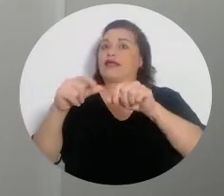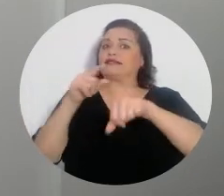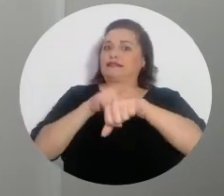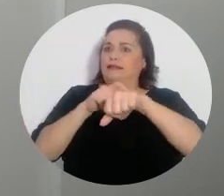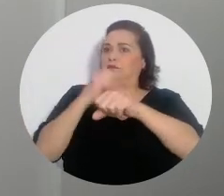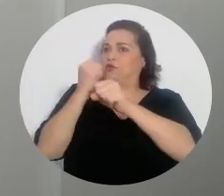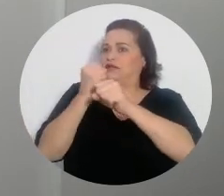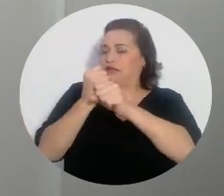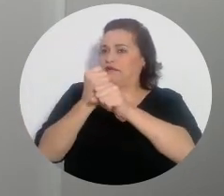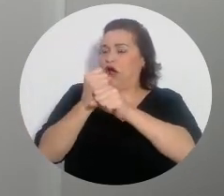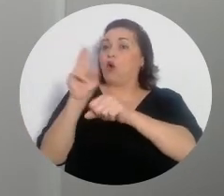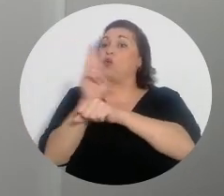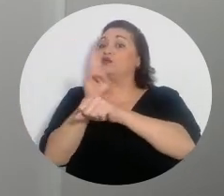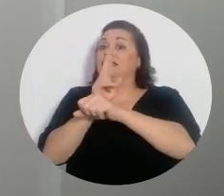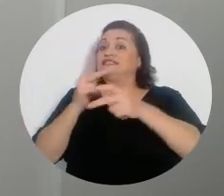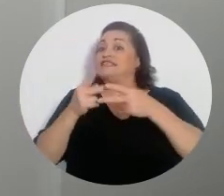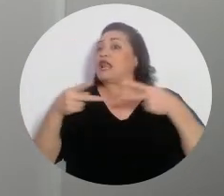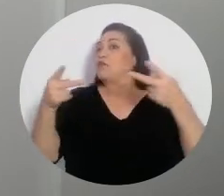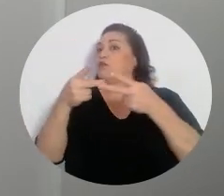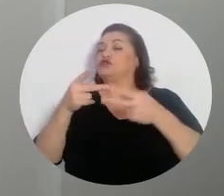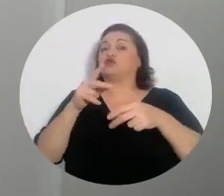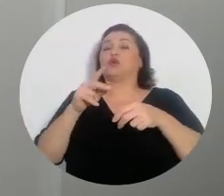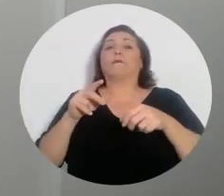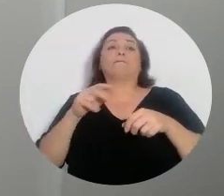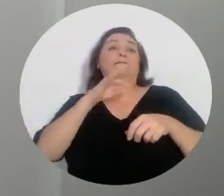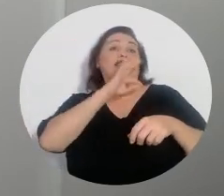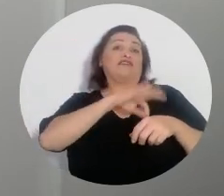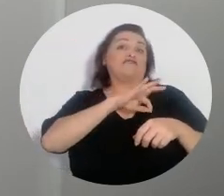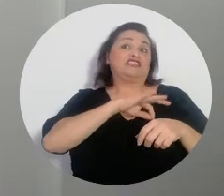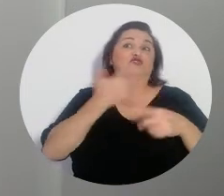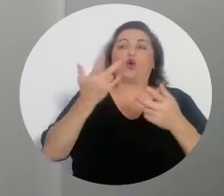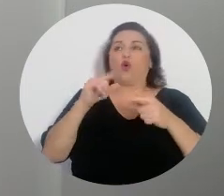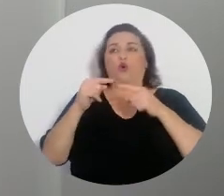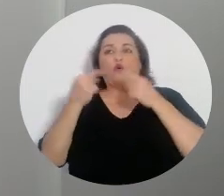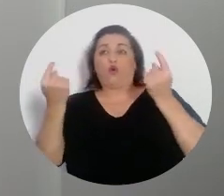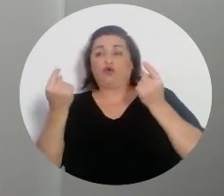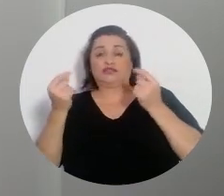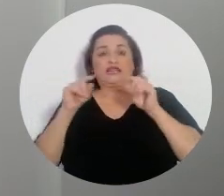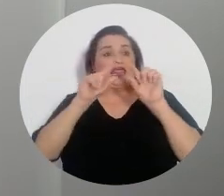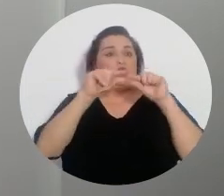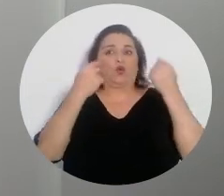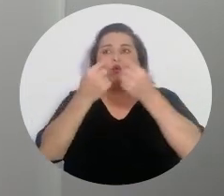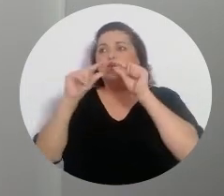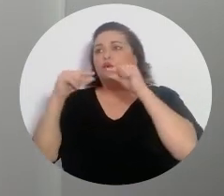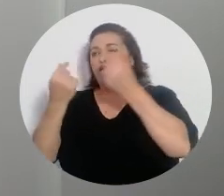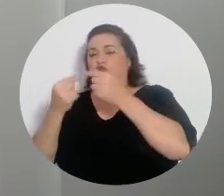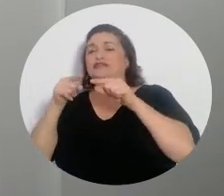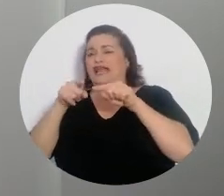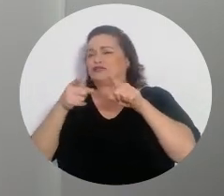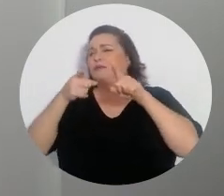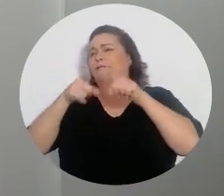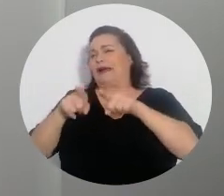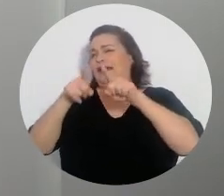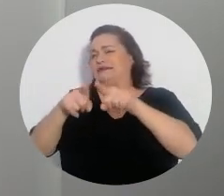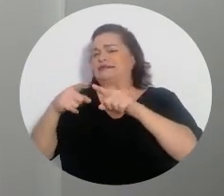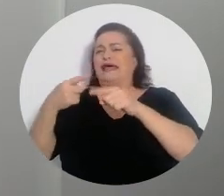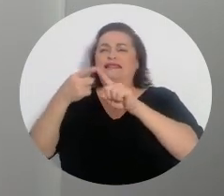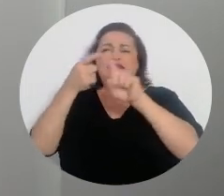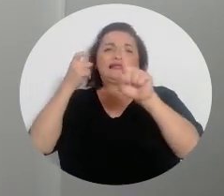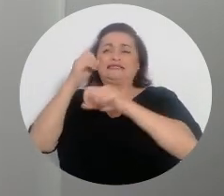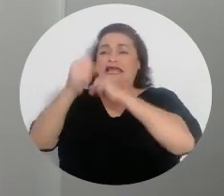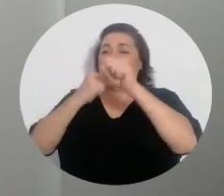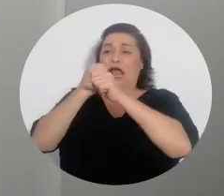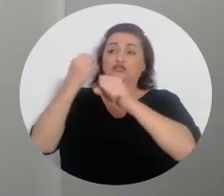utilizar el cargo para beneficiar o perjudicar a una agrupación. Nota que, como hemos dicho, es recurrente desde los años 20